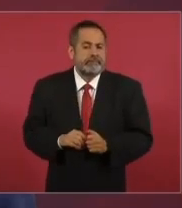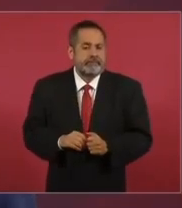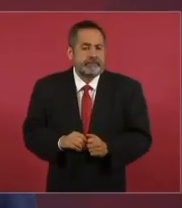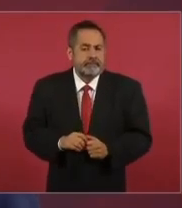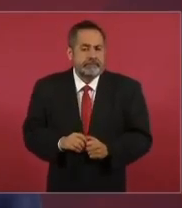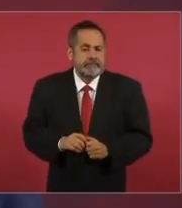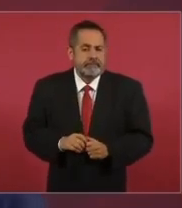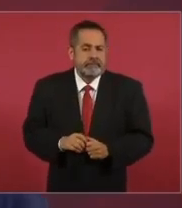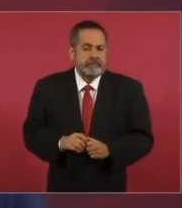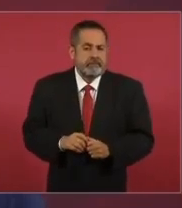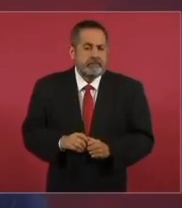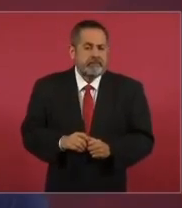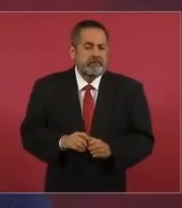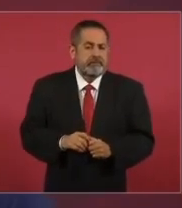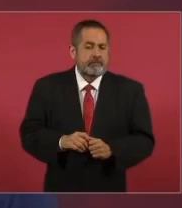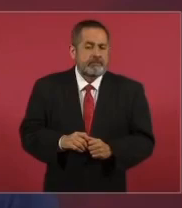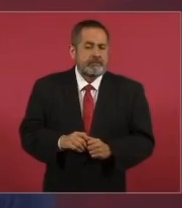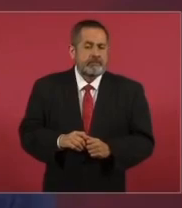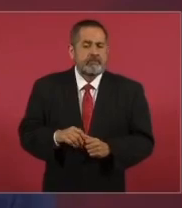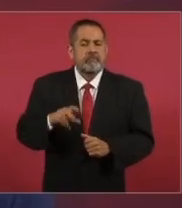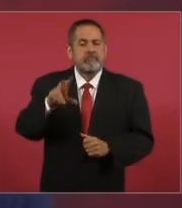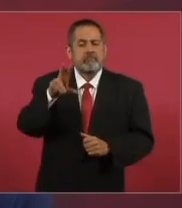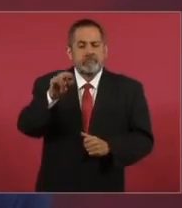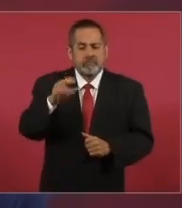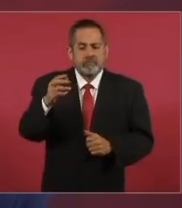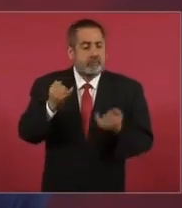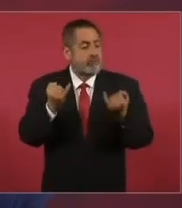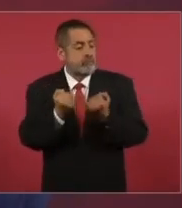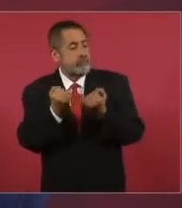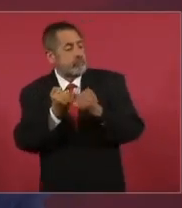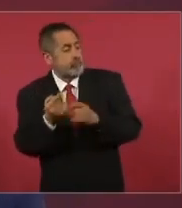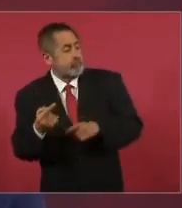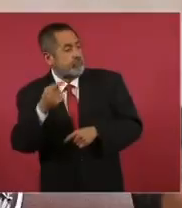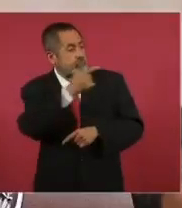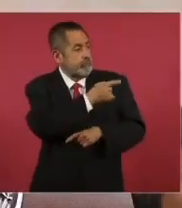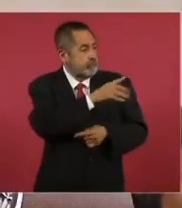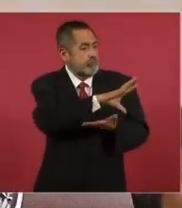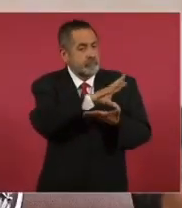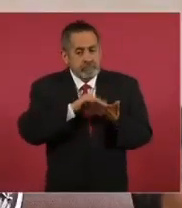no hacer lo mismo que ellos hacían.